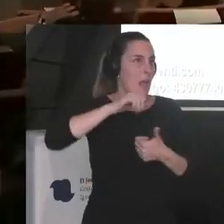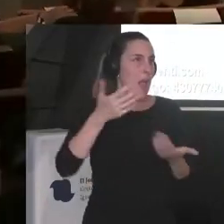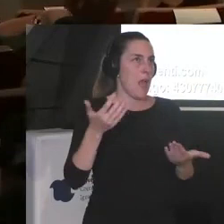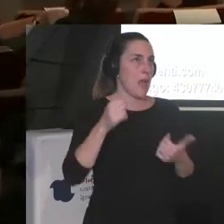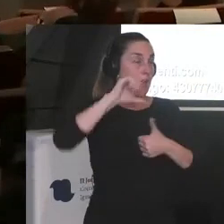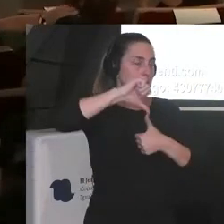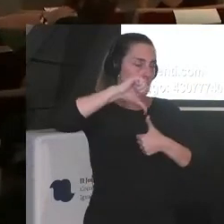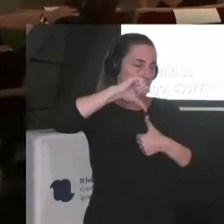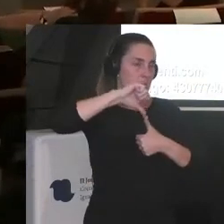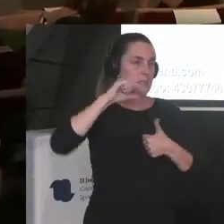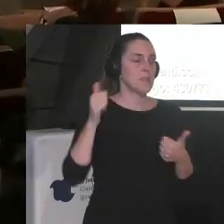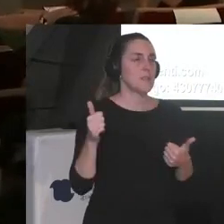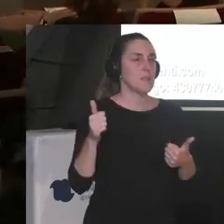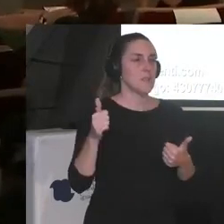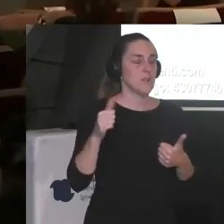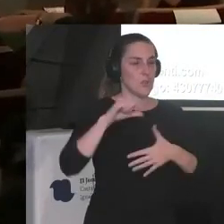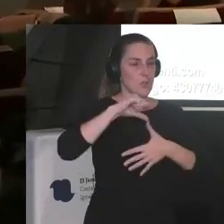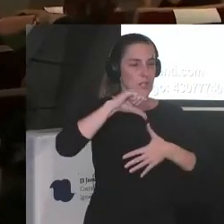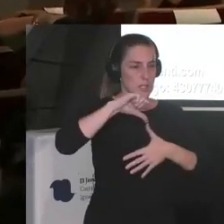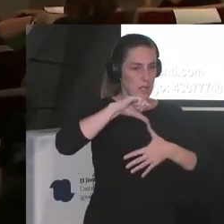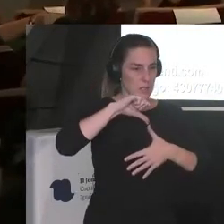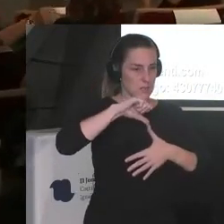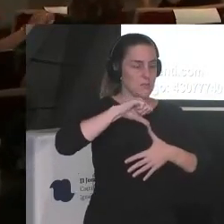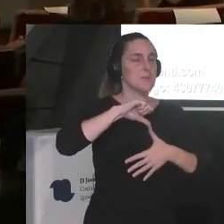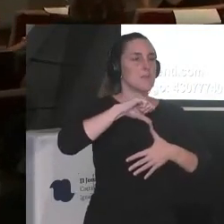ya pues no seamos ¿y qué podemos hacer?